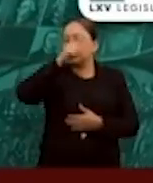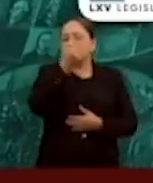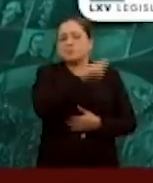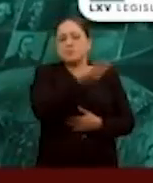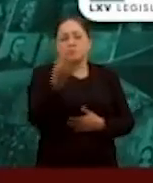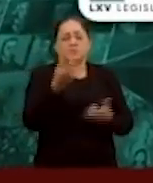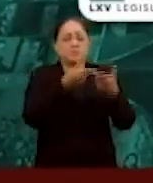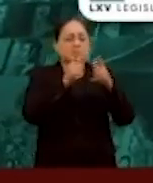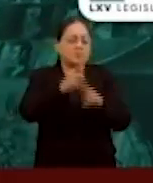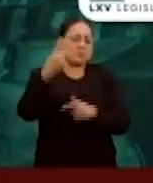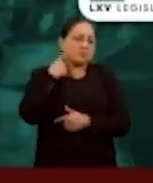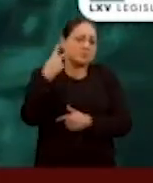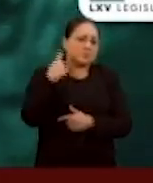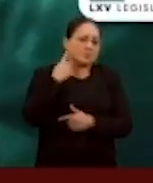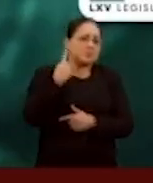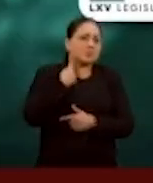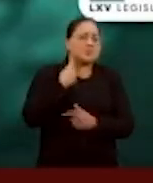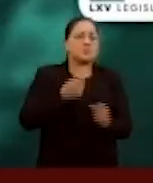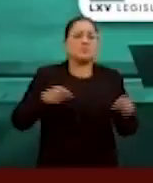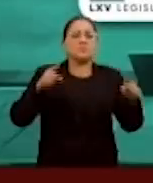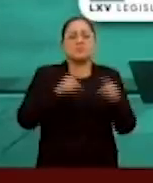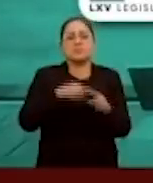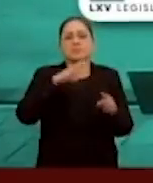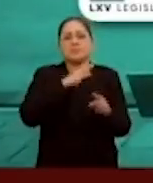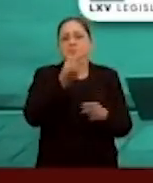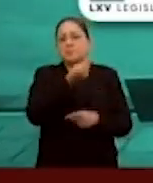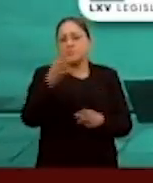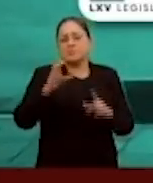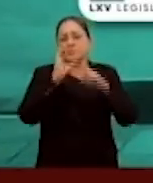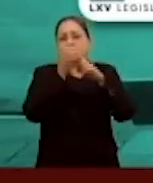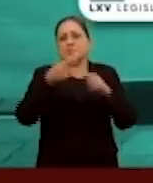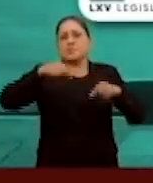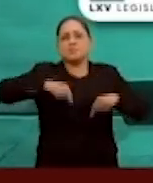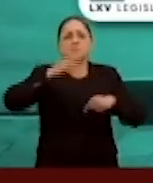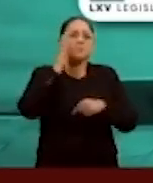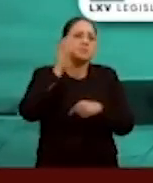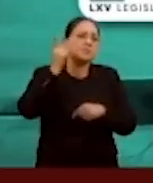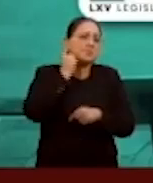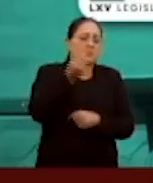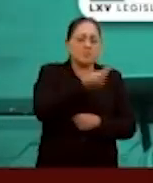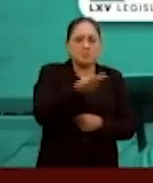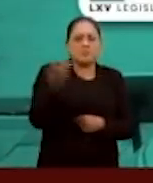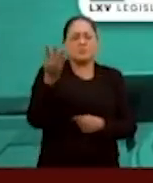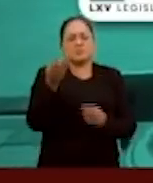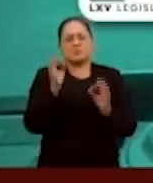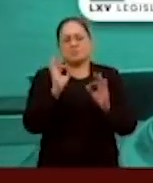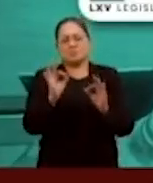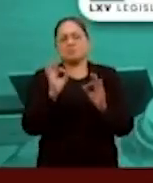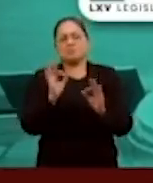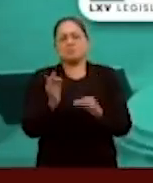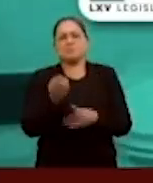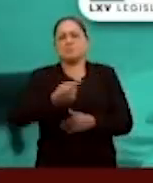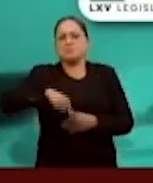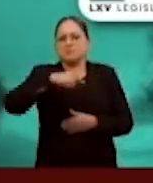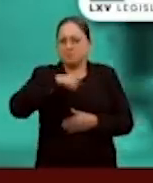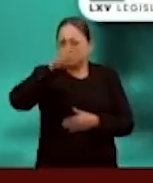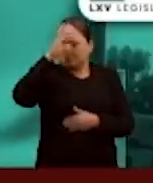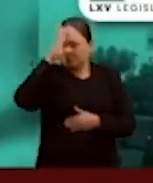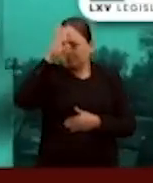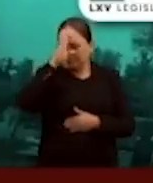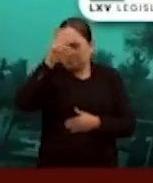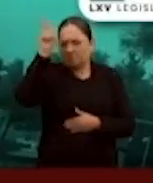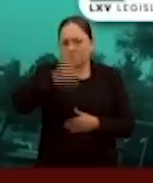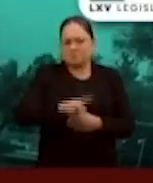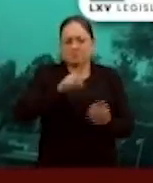los que integramos esta y todas las demás comisiones de la Cámara de Diputados, creo que fue una